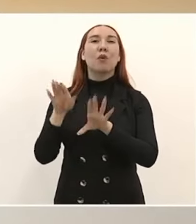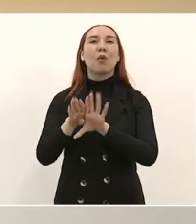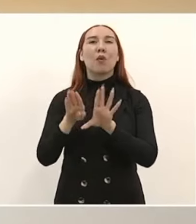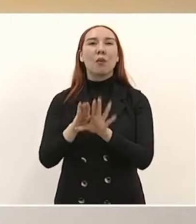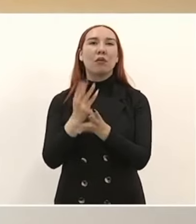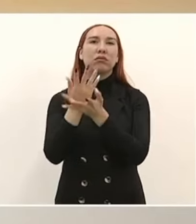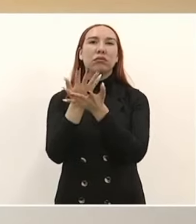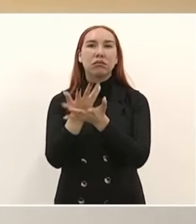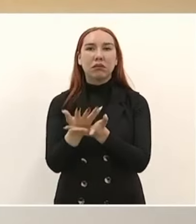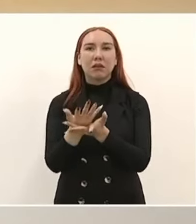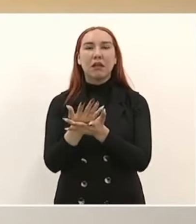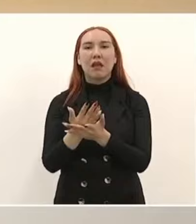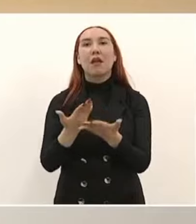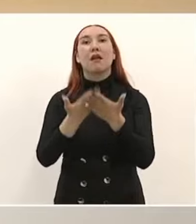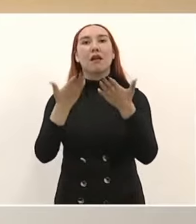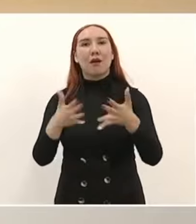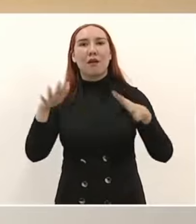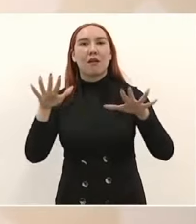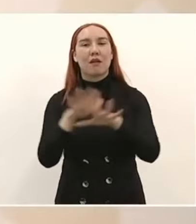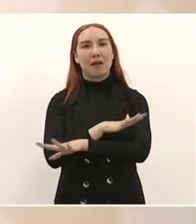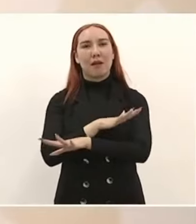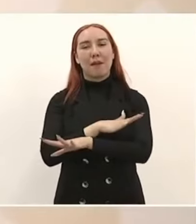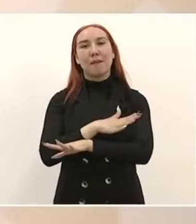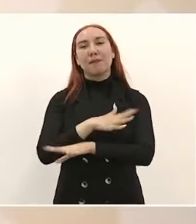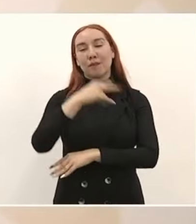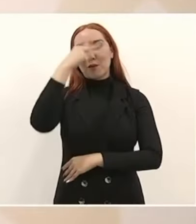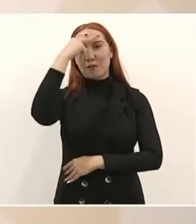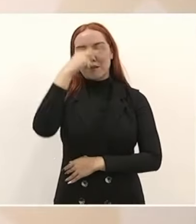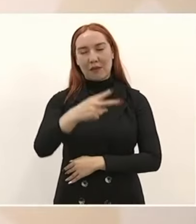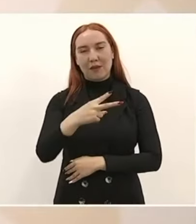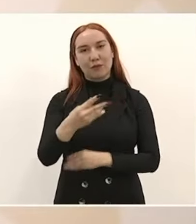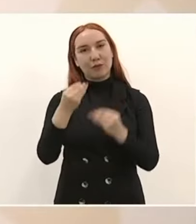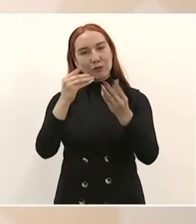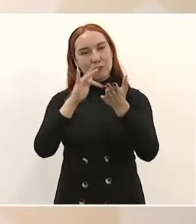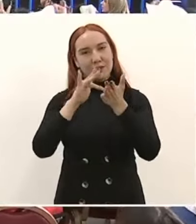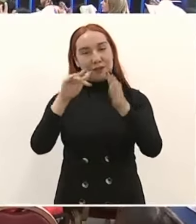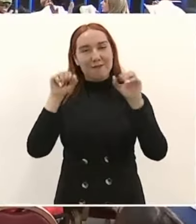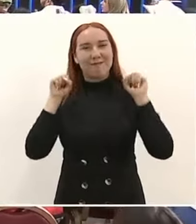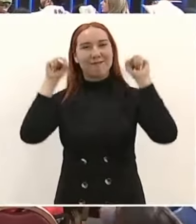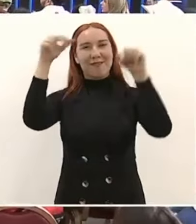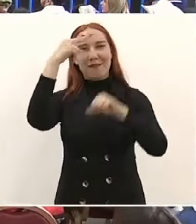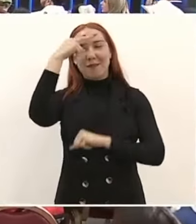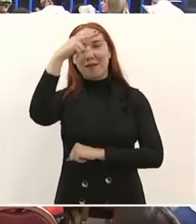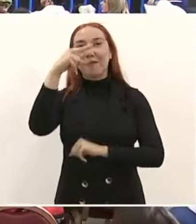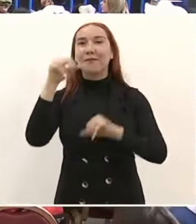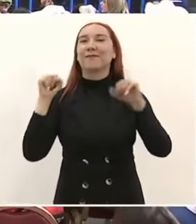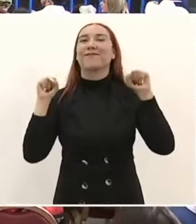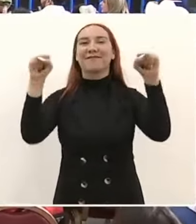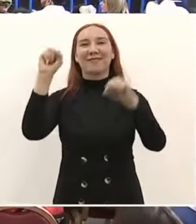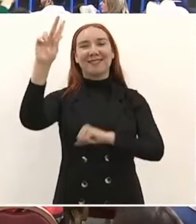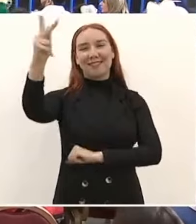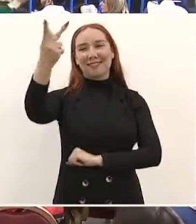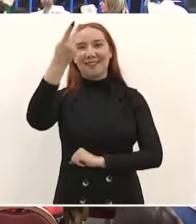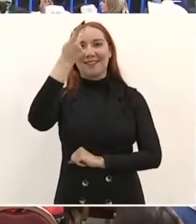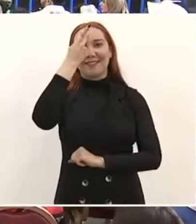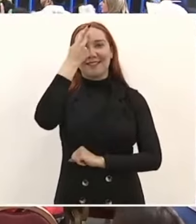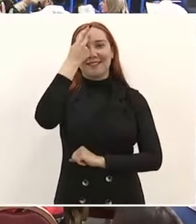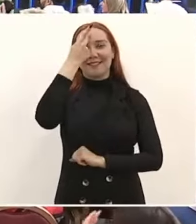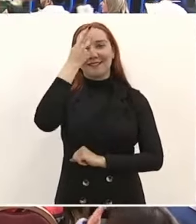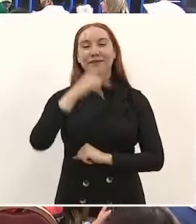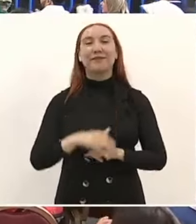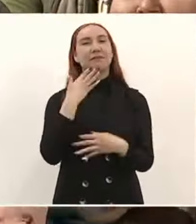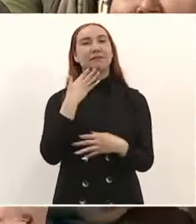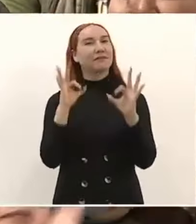oficial encabezado por el mandatario López Obrador, prometió que en las próximas elecciones, la ahora precandidata presidencial, Claudia Sheinbaum,